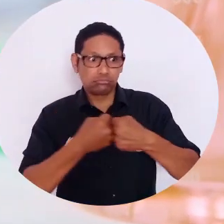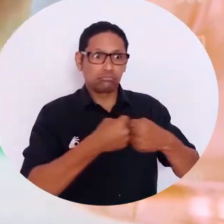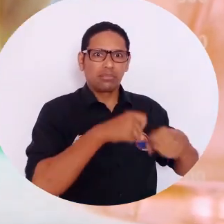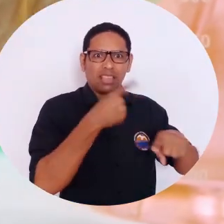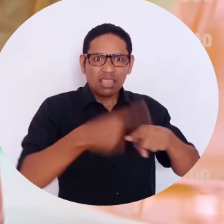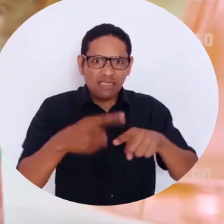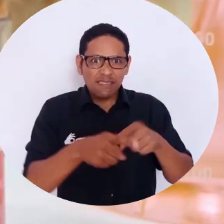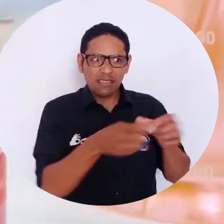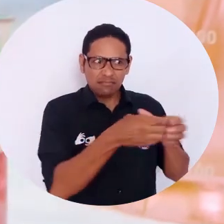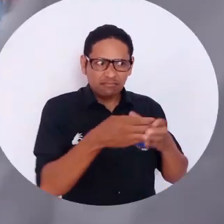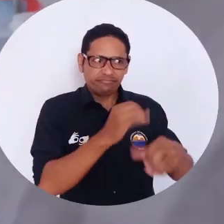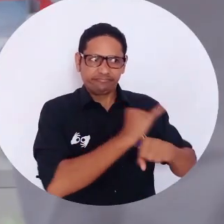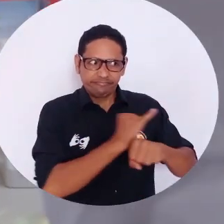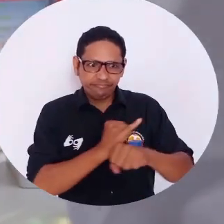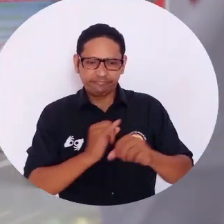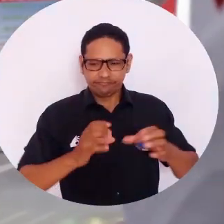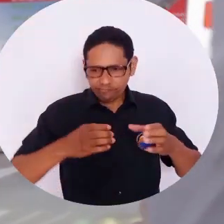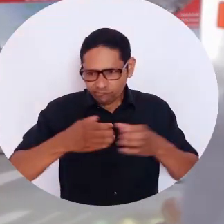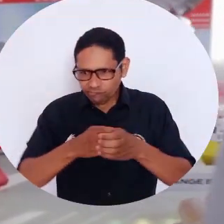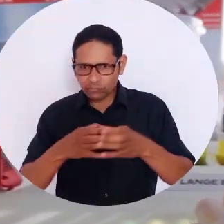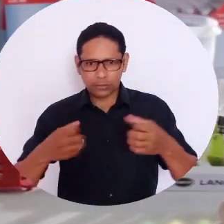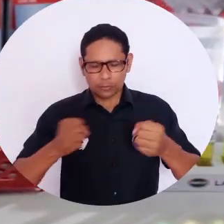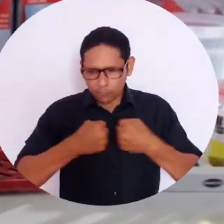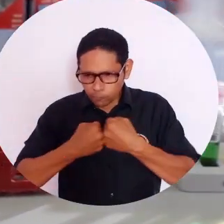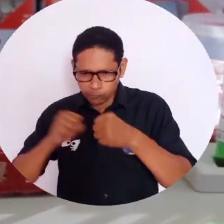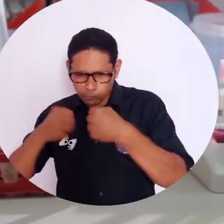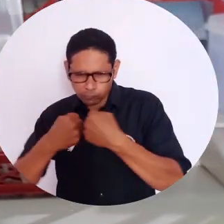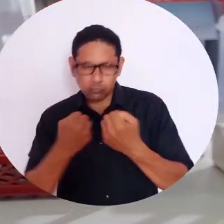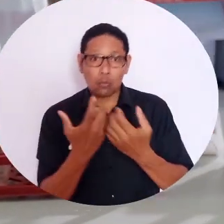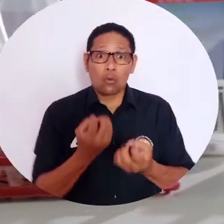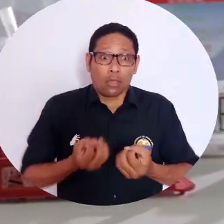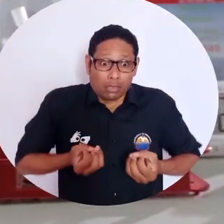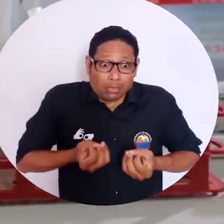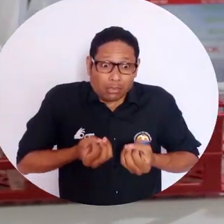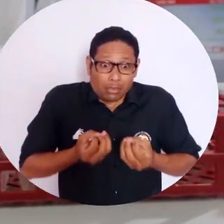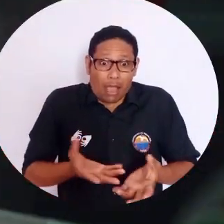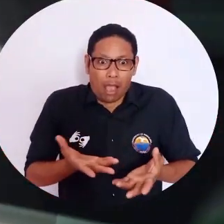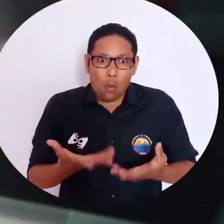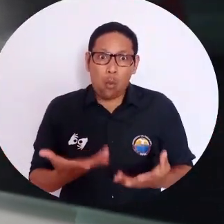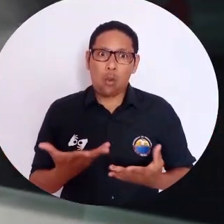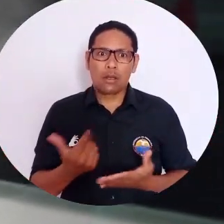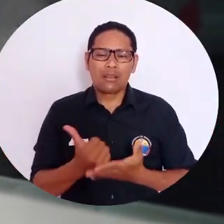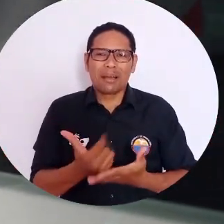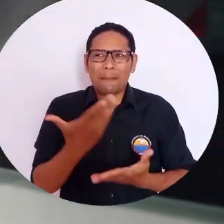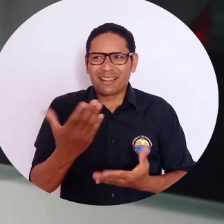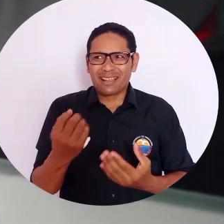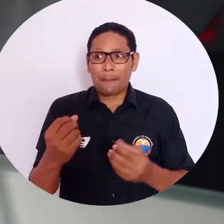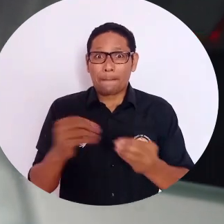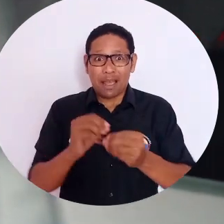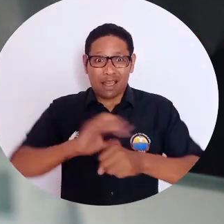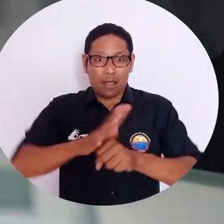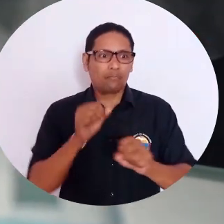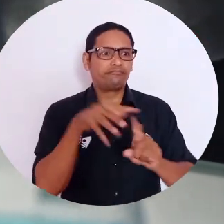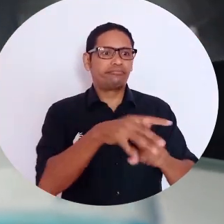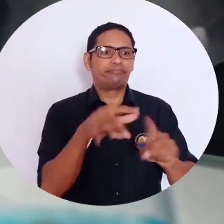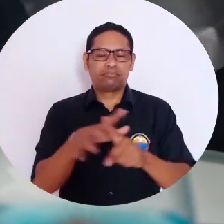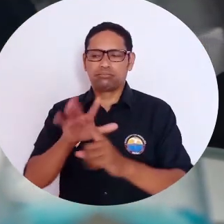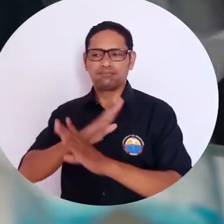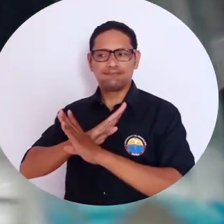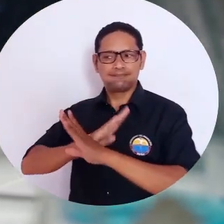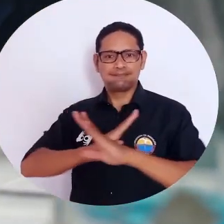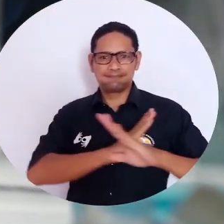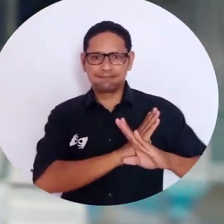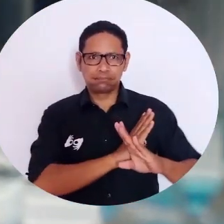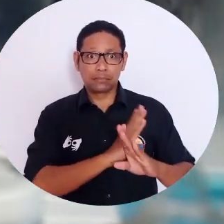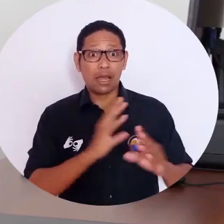alianzas con otras entidades para aportar ese granito de arena que tienda a mitigar lo que viene siendo el contagio, pero